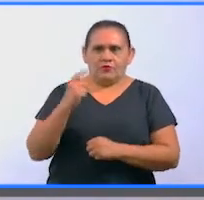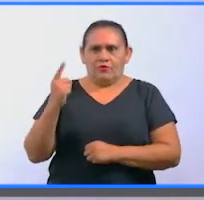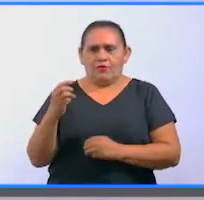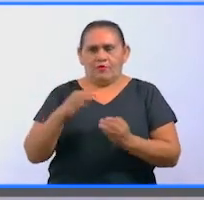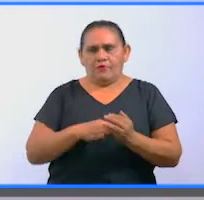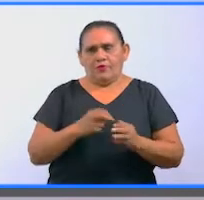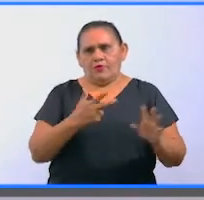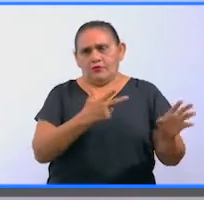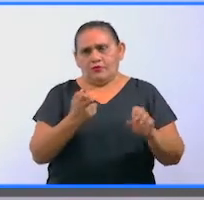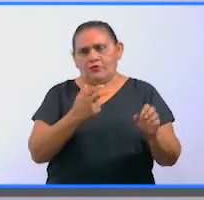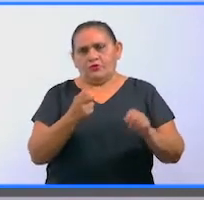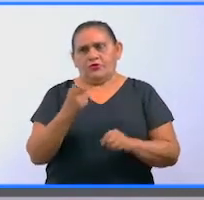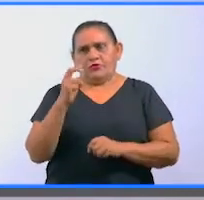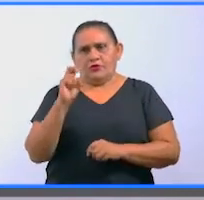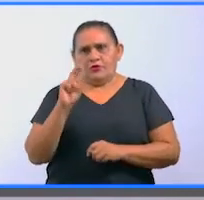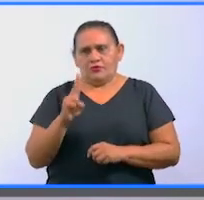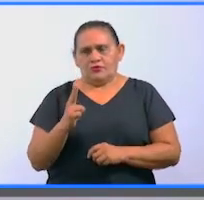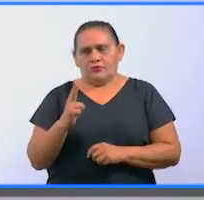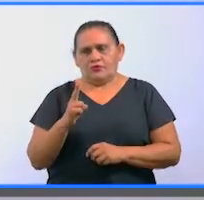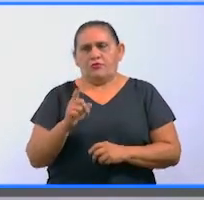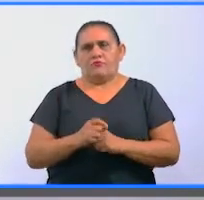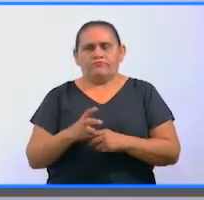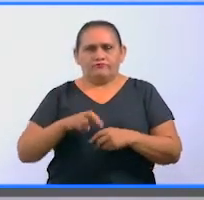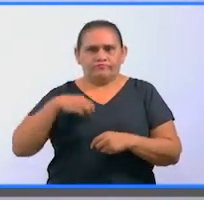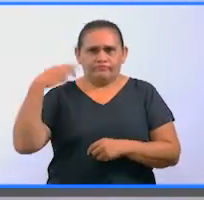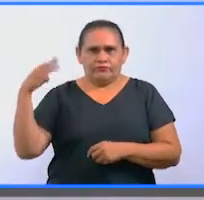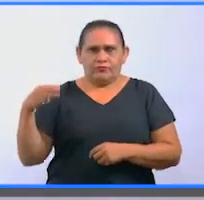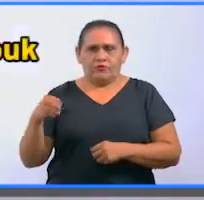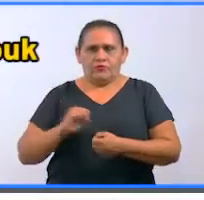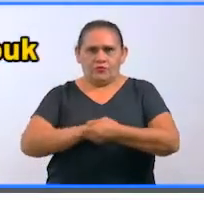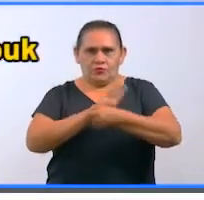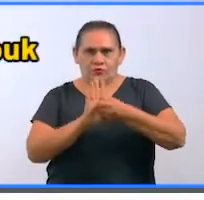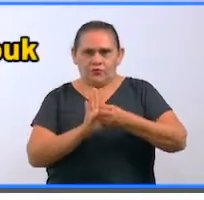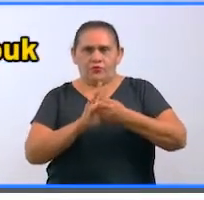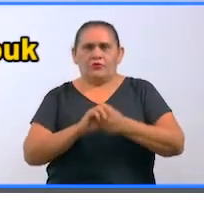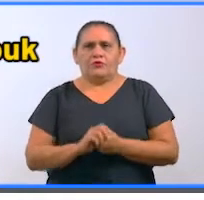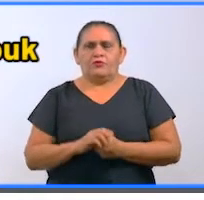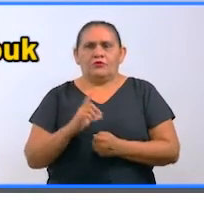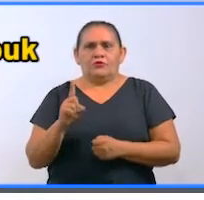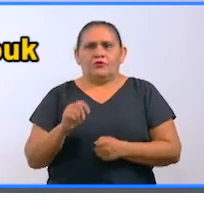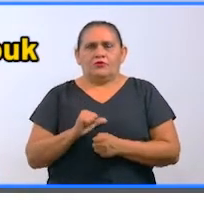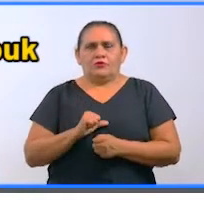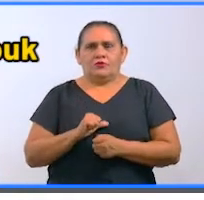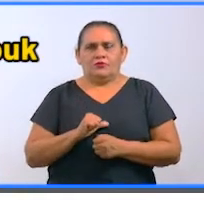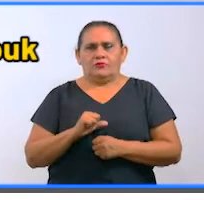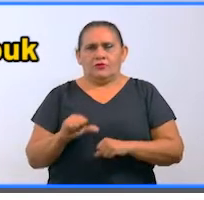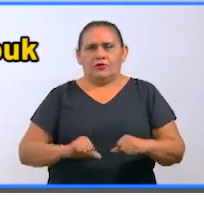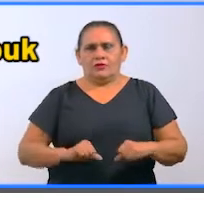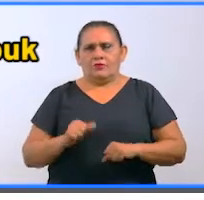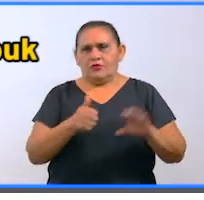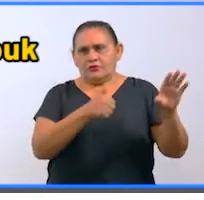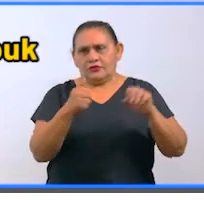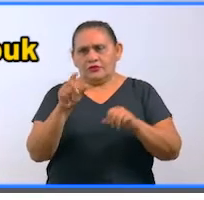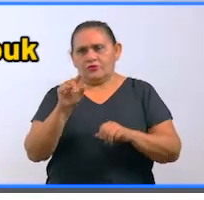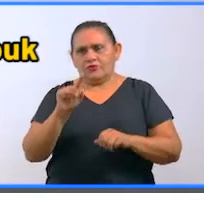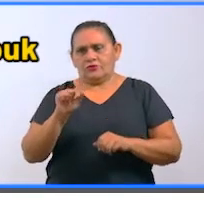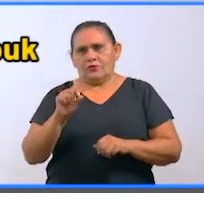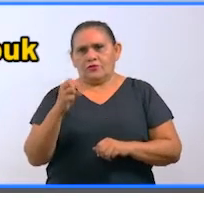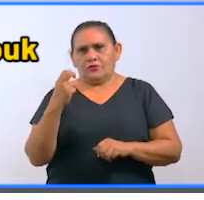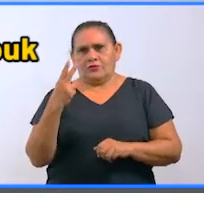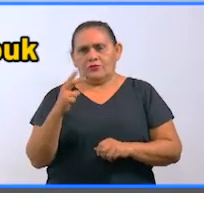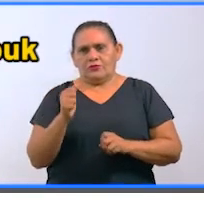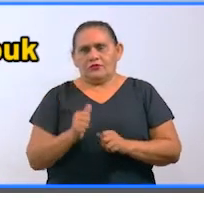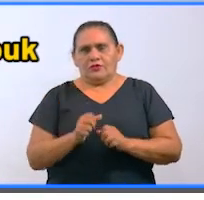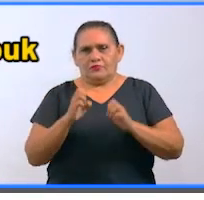,882 las personas fallecidas a causa del coronavirus. De los casos activos, 642 están estables,